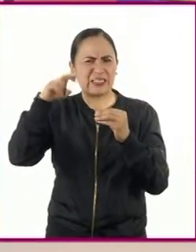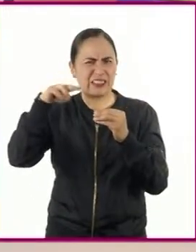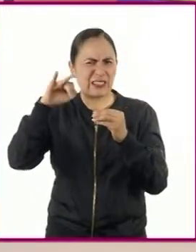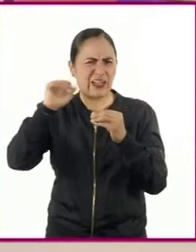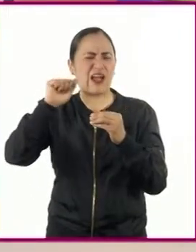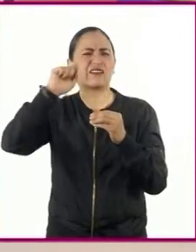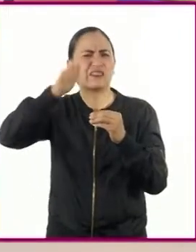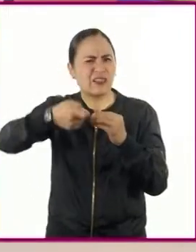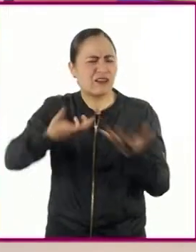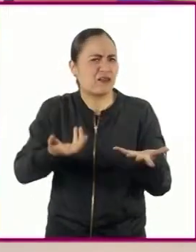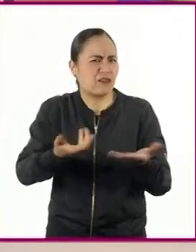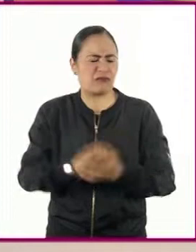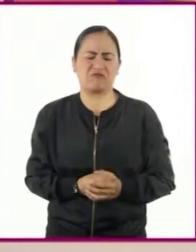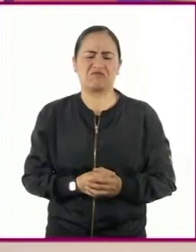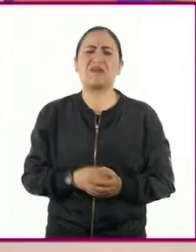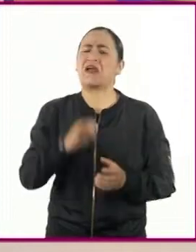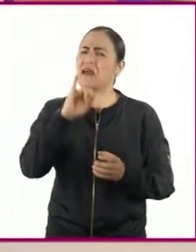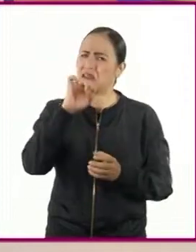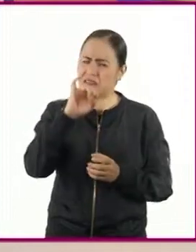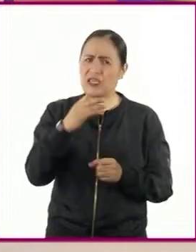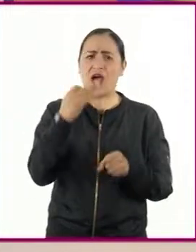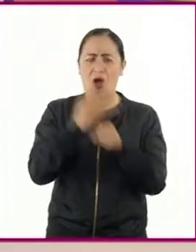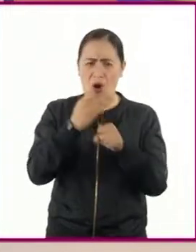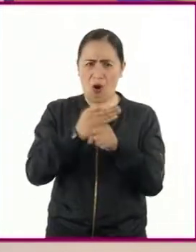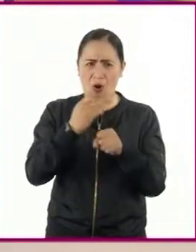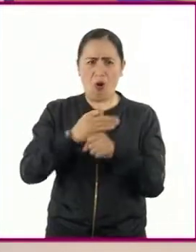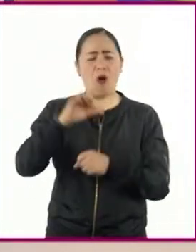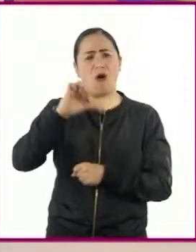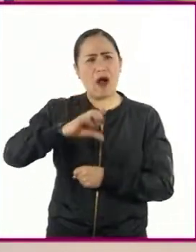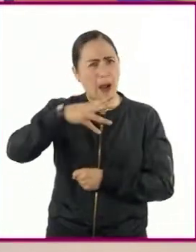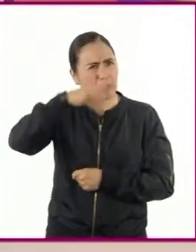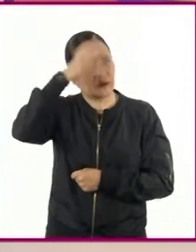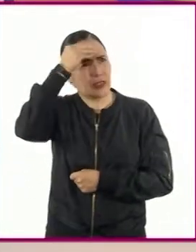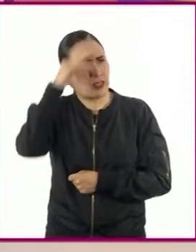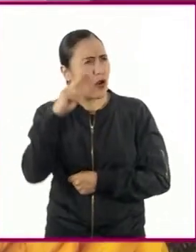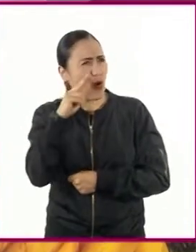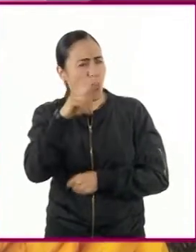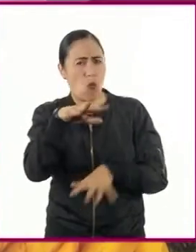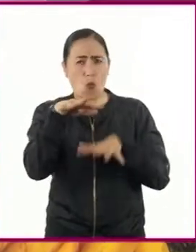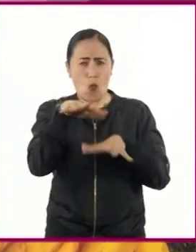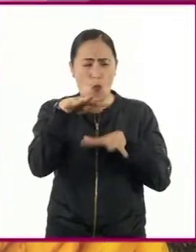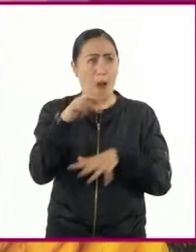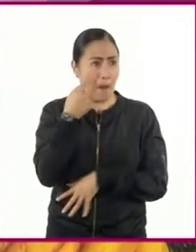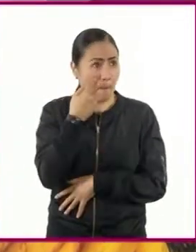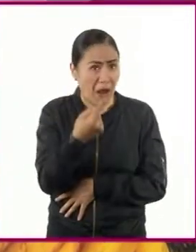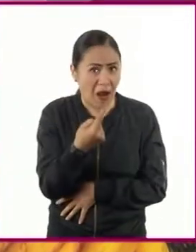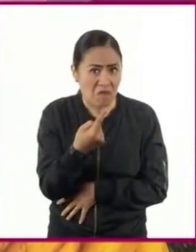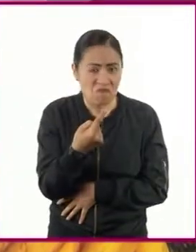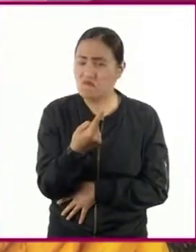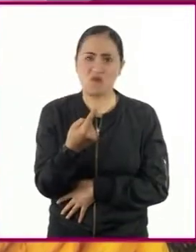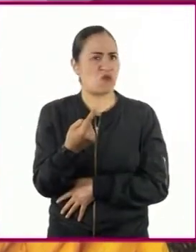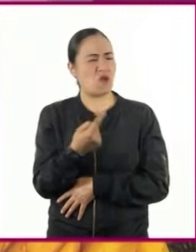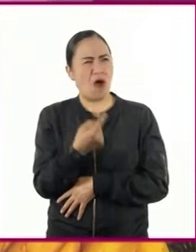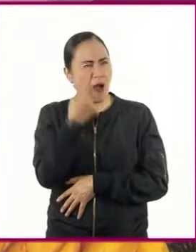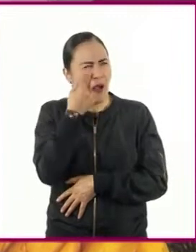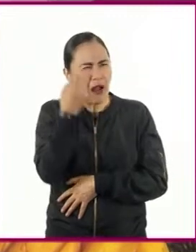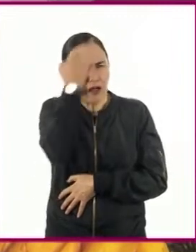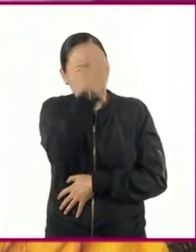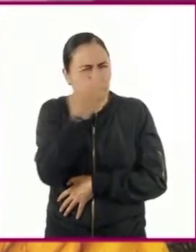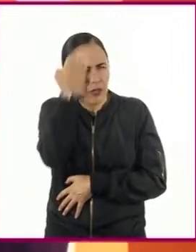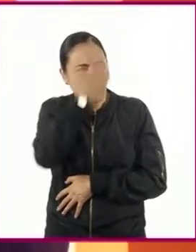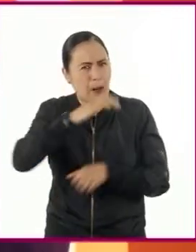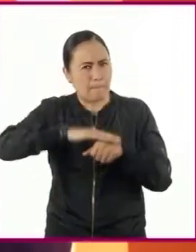Aprenderemos cosas increíbles que a veces no se observan a simple vista. Pero antes de comenzar y seguir